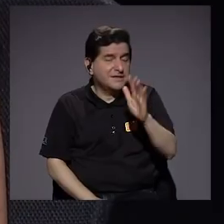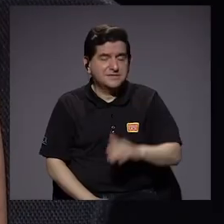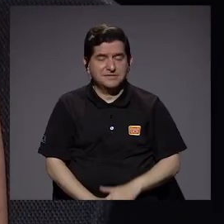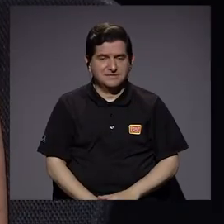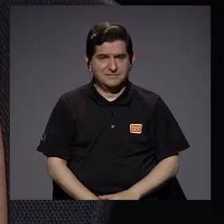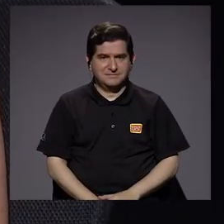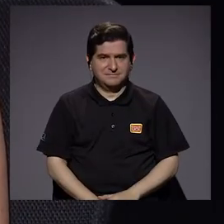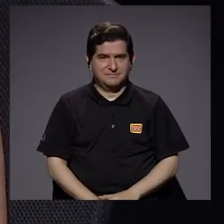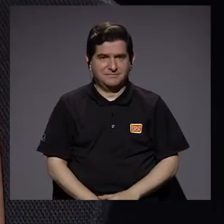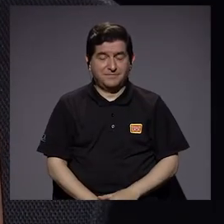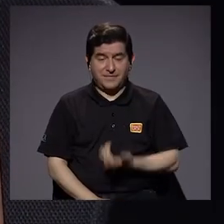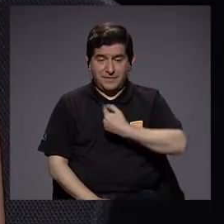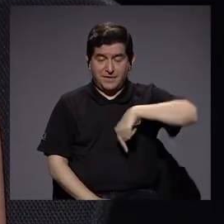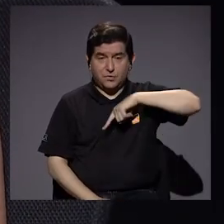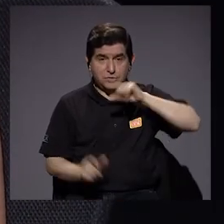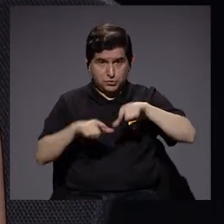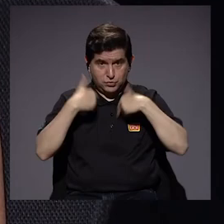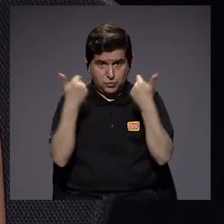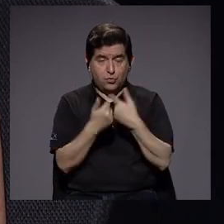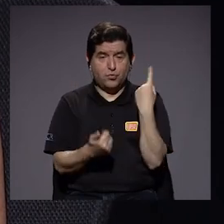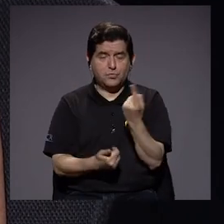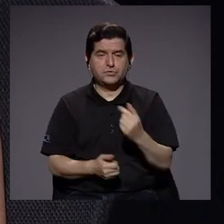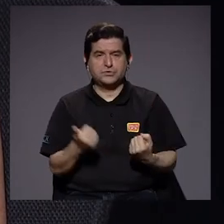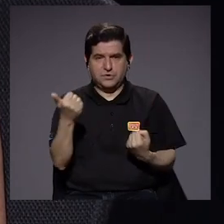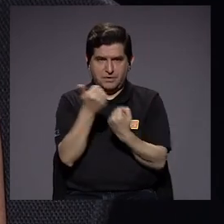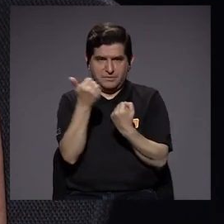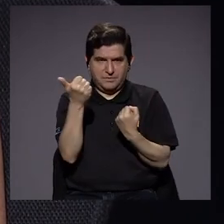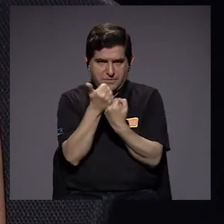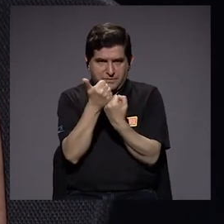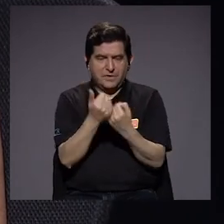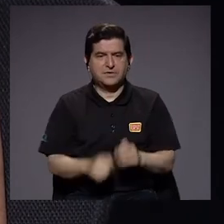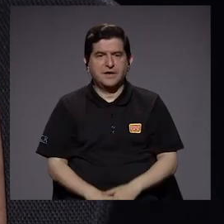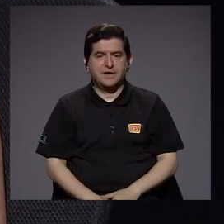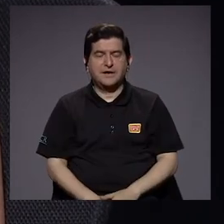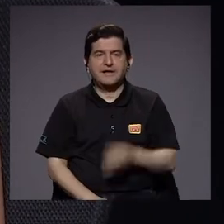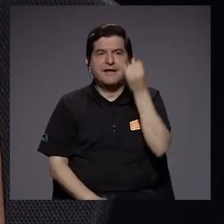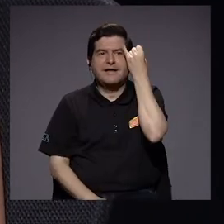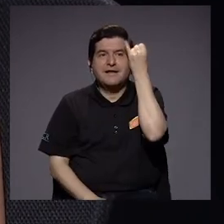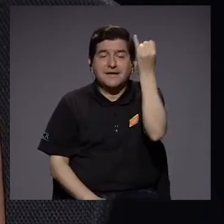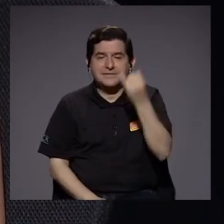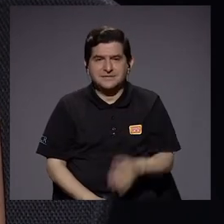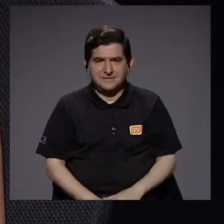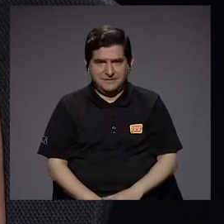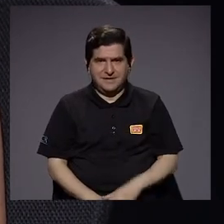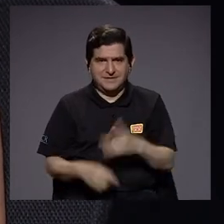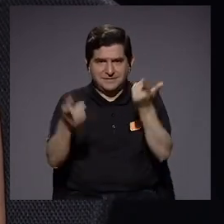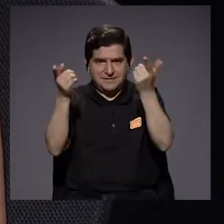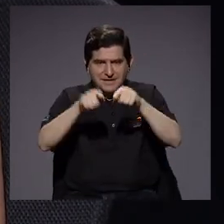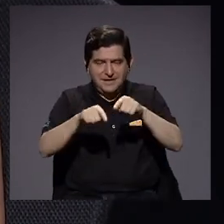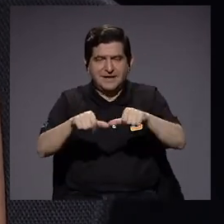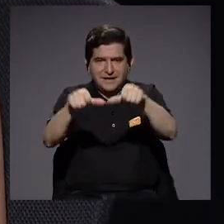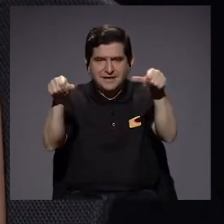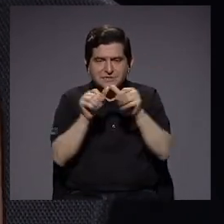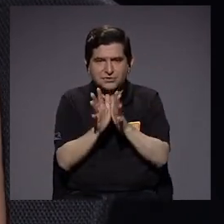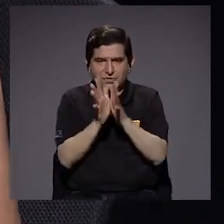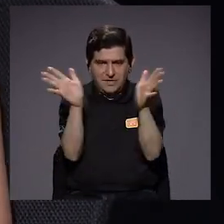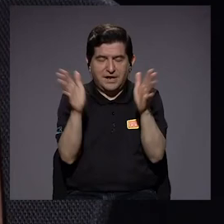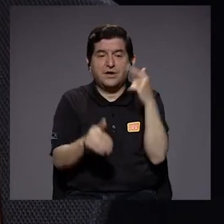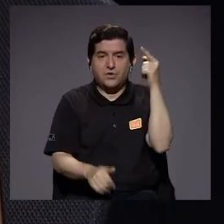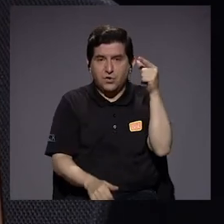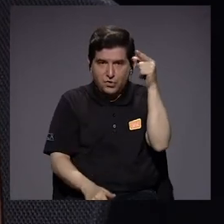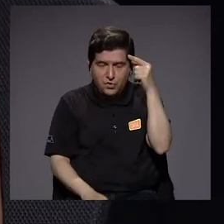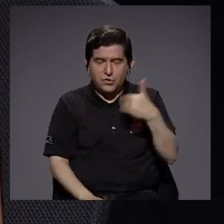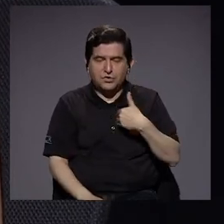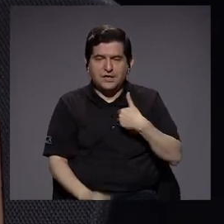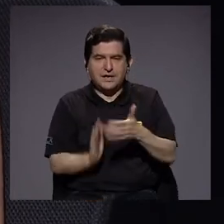Nosotros somos, como banca, siempre respaldamos muchísimo las iniciativas que vienen desde el sector público que por supuesto